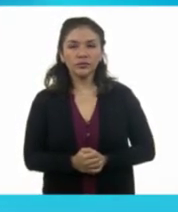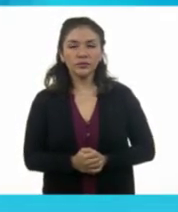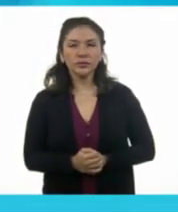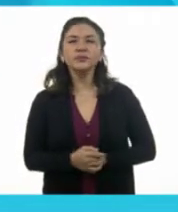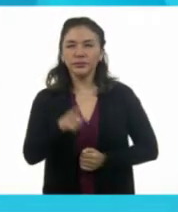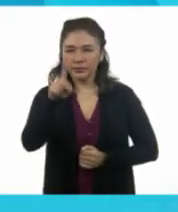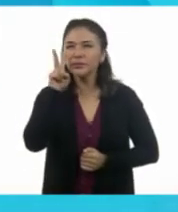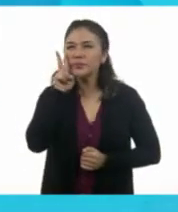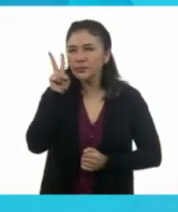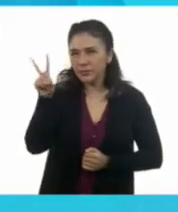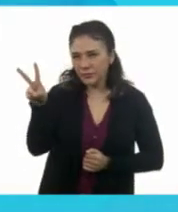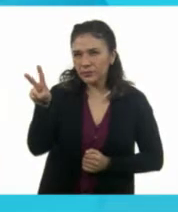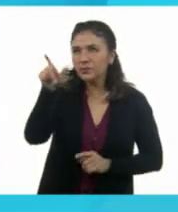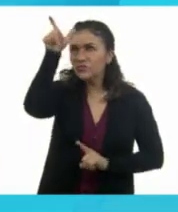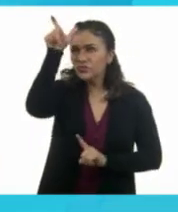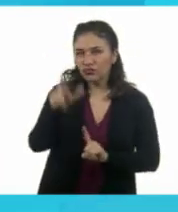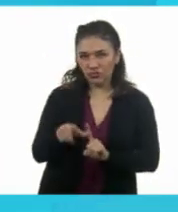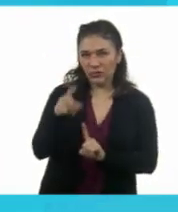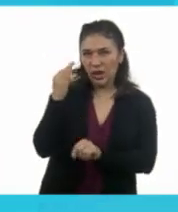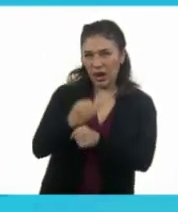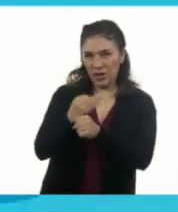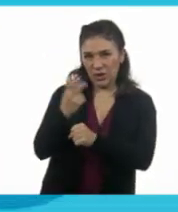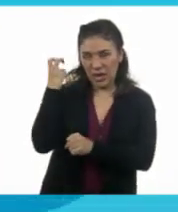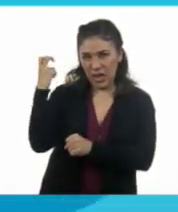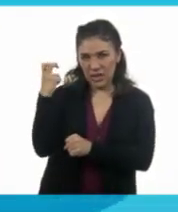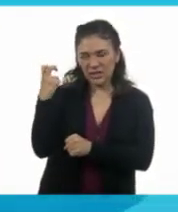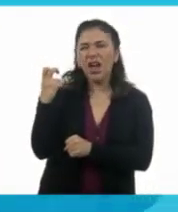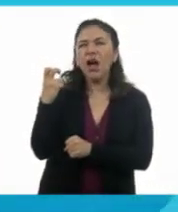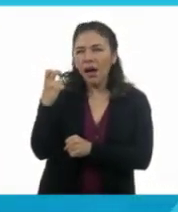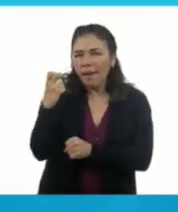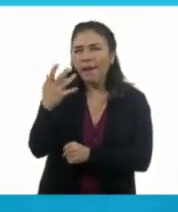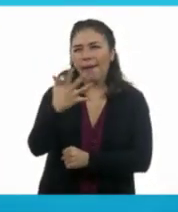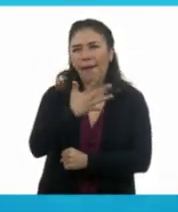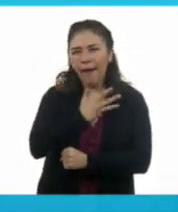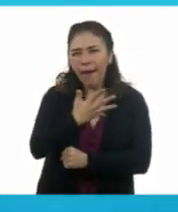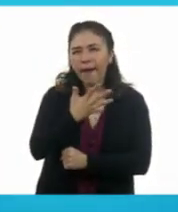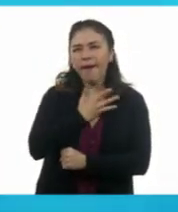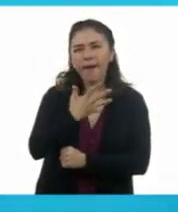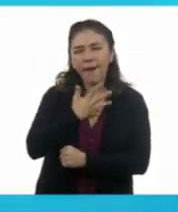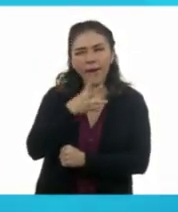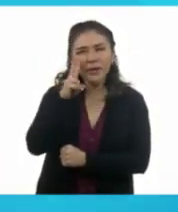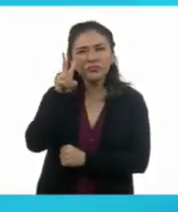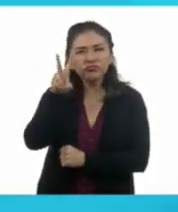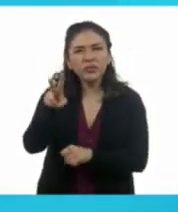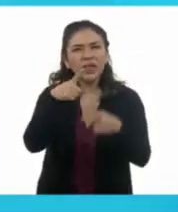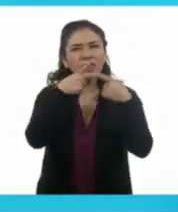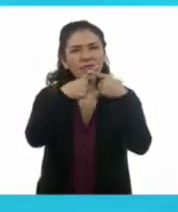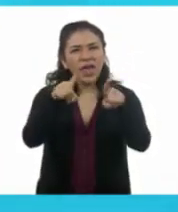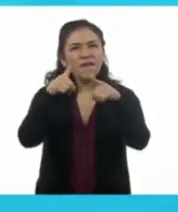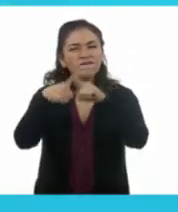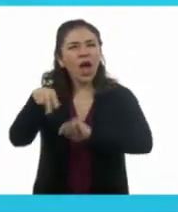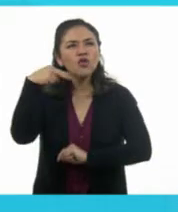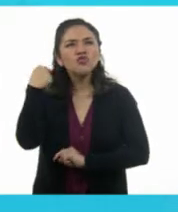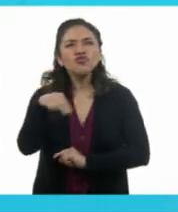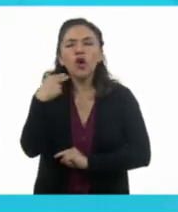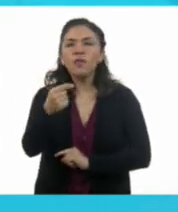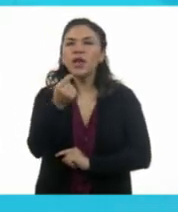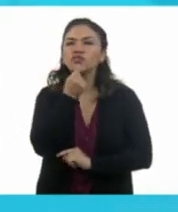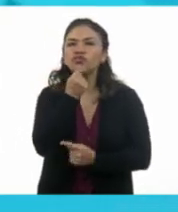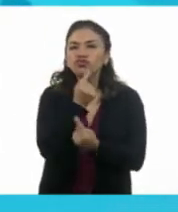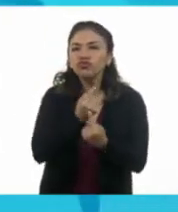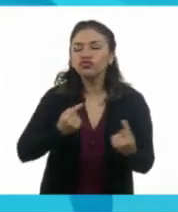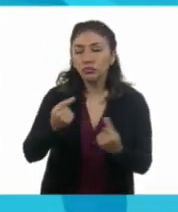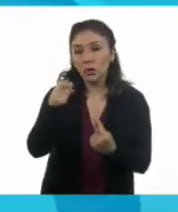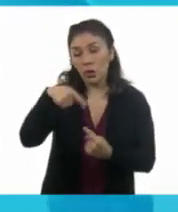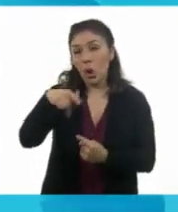Vamos a ver que tenemos diferentes nombres de niños y ellos